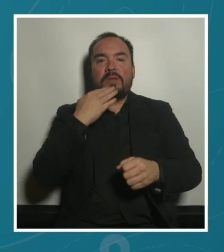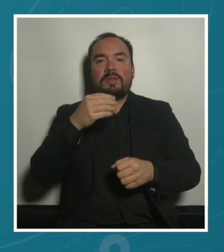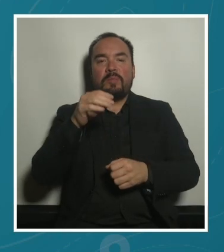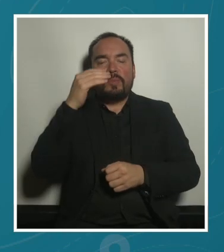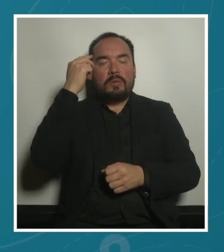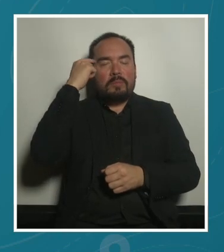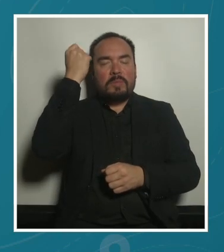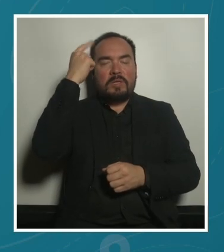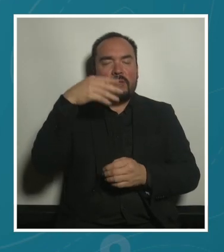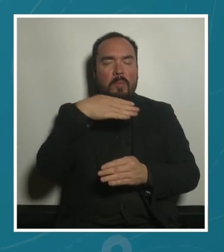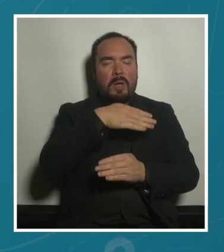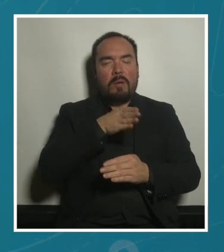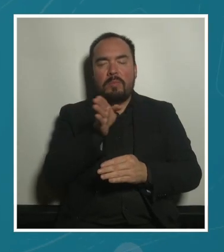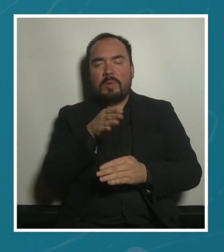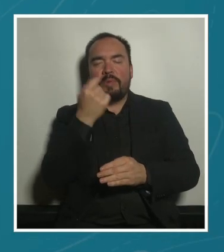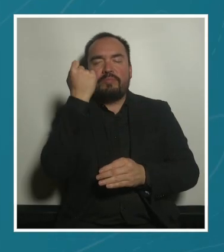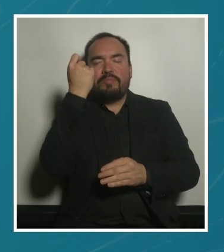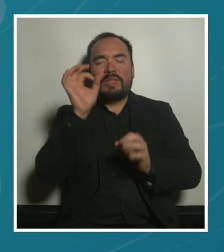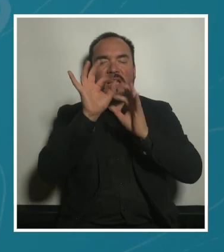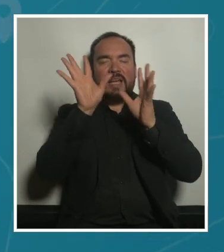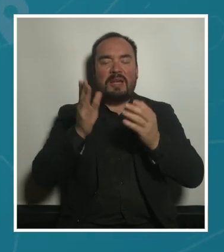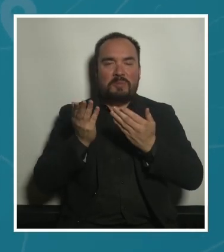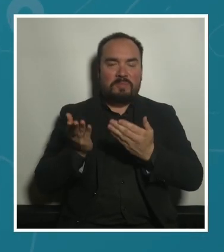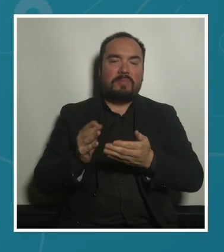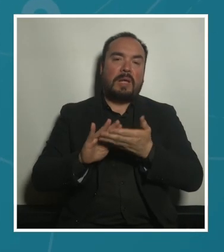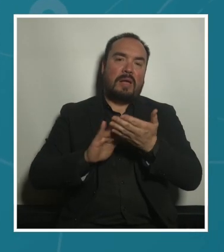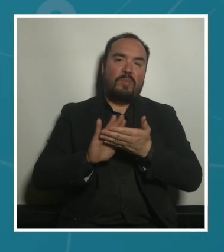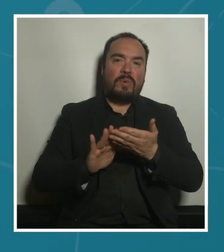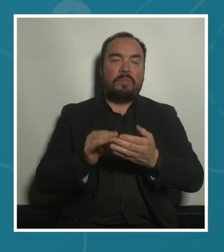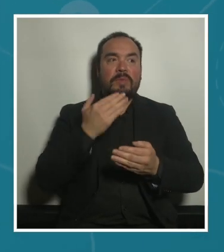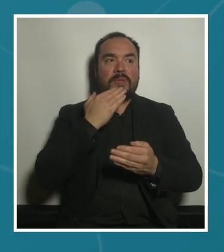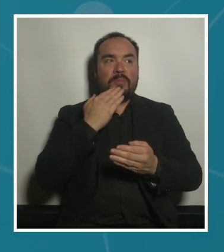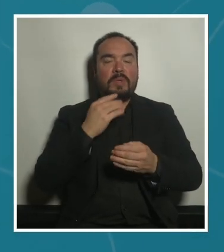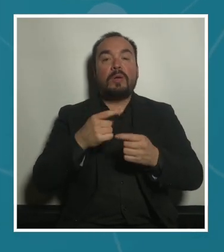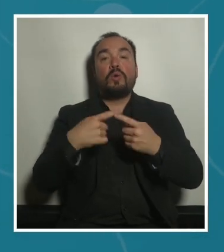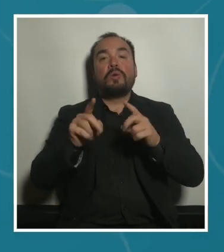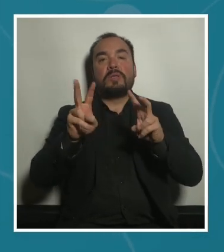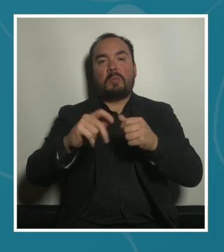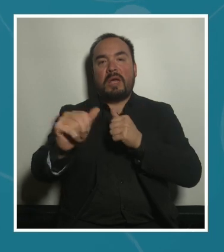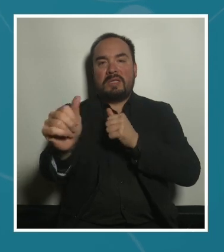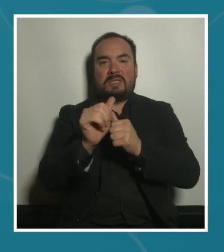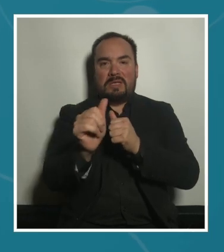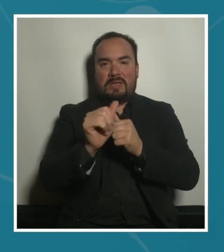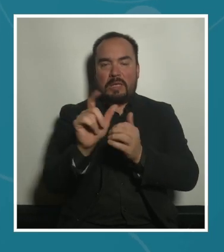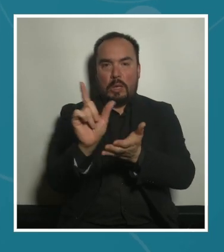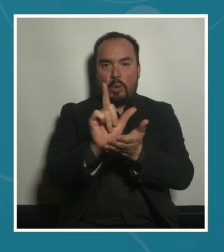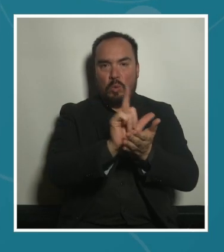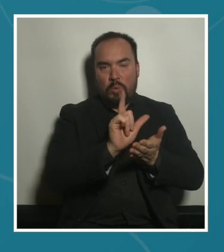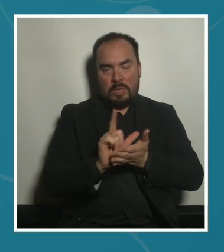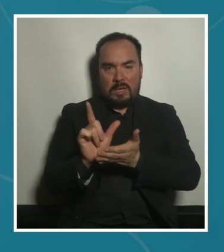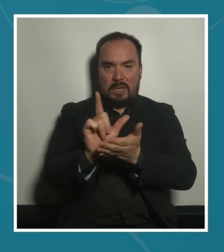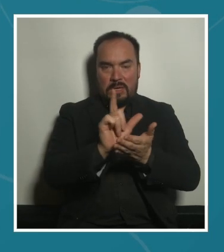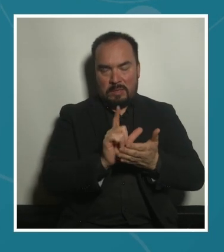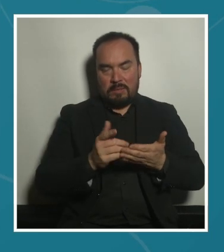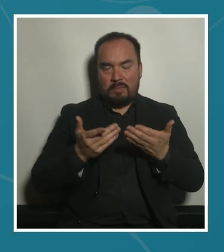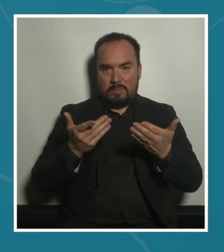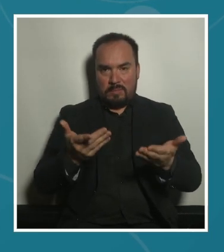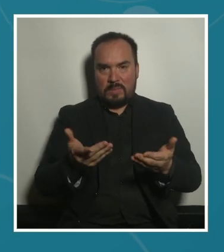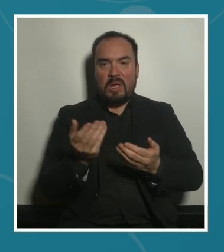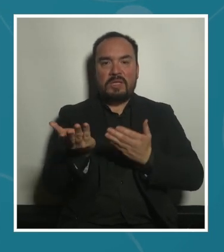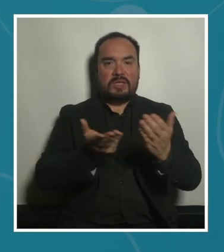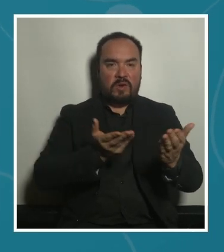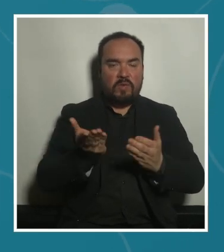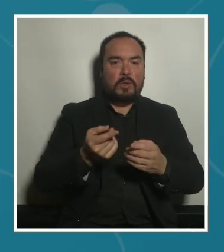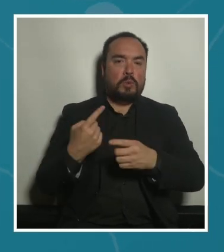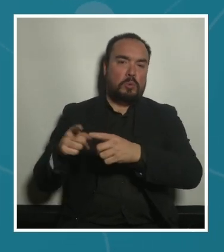etcétera la proximidad que es cuando hablamos de la cercanía física y social de los espacios y servicios para